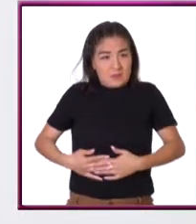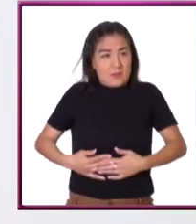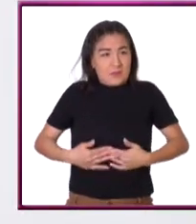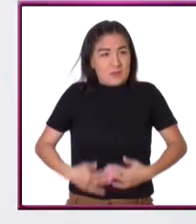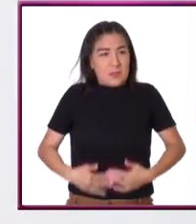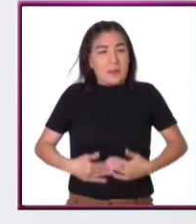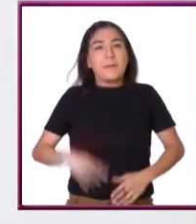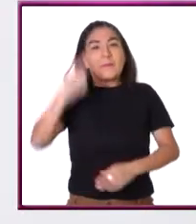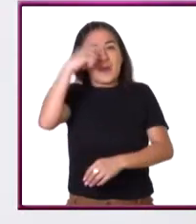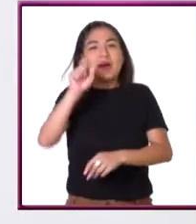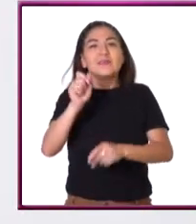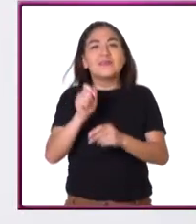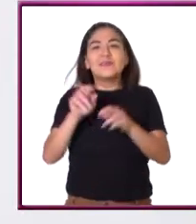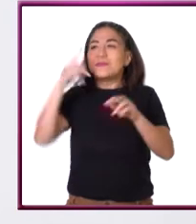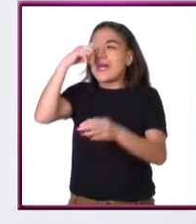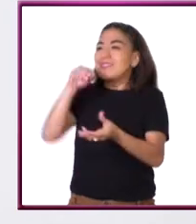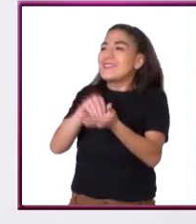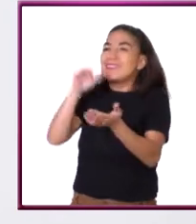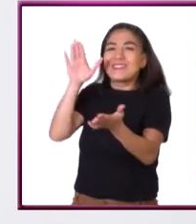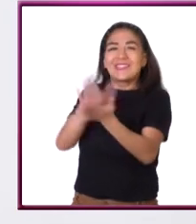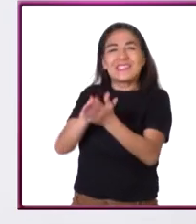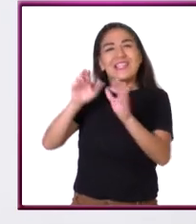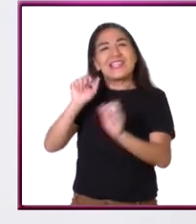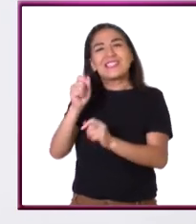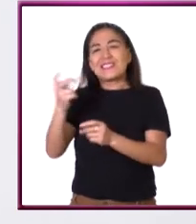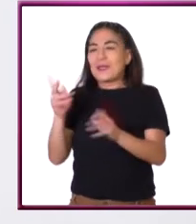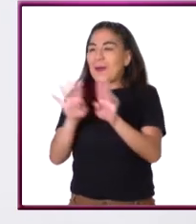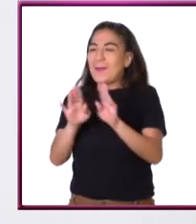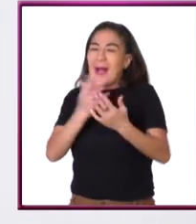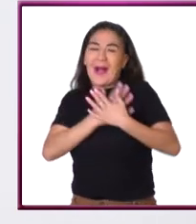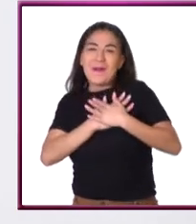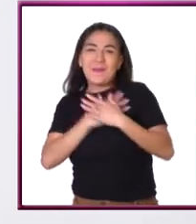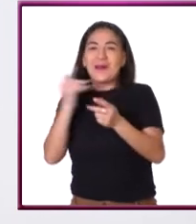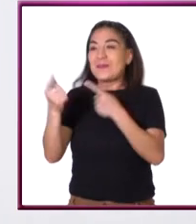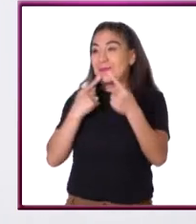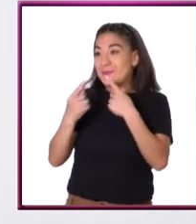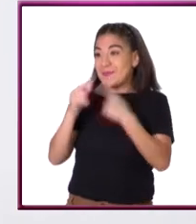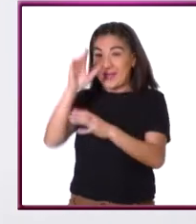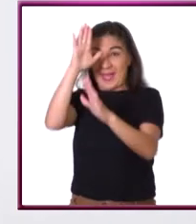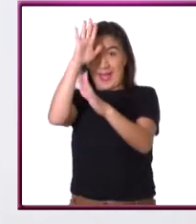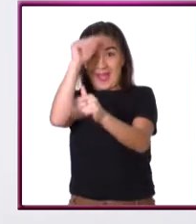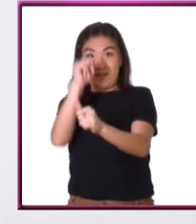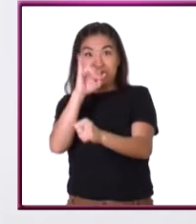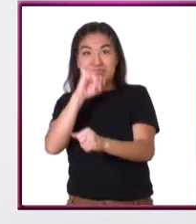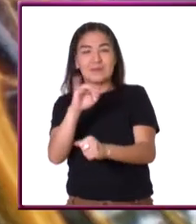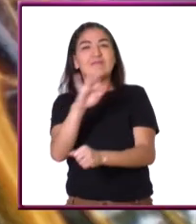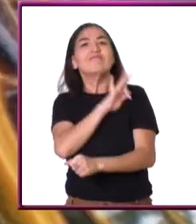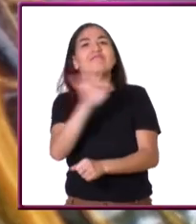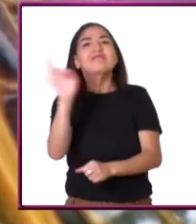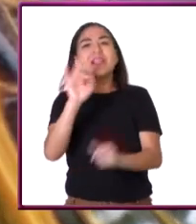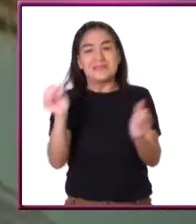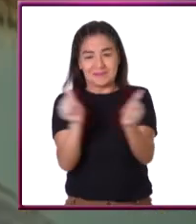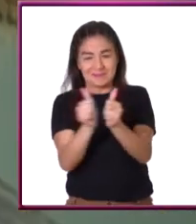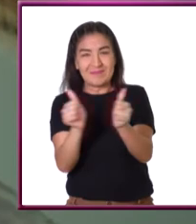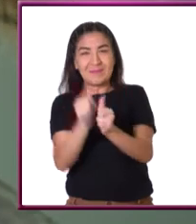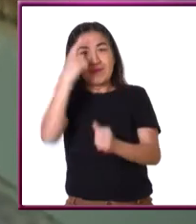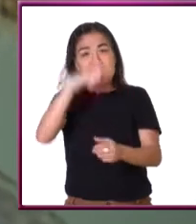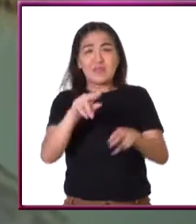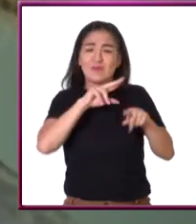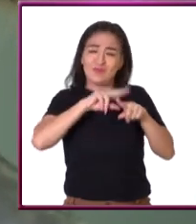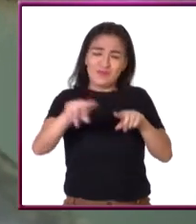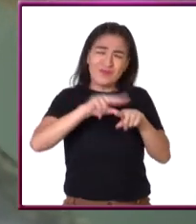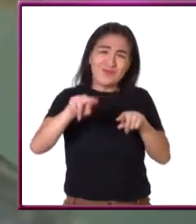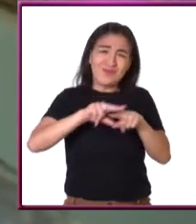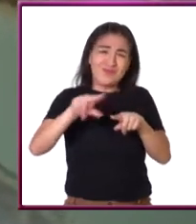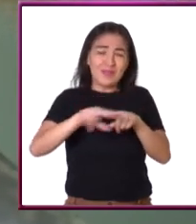y lo utilizan para atraerse a una cita romántica después de la que, si todo sale bien, la hembra pondrá una